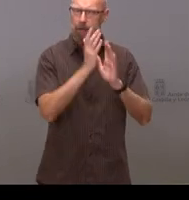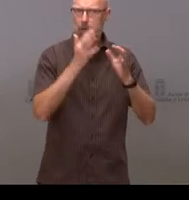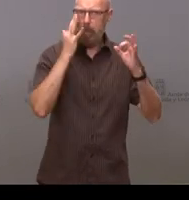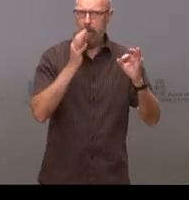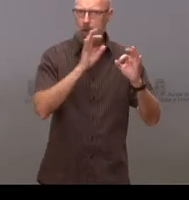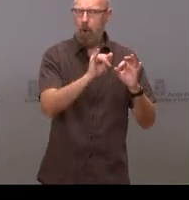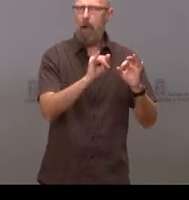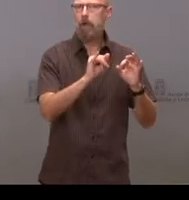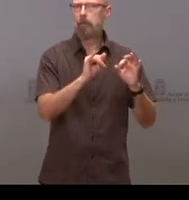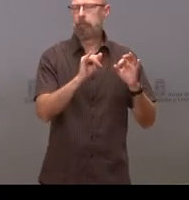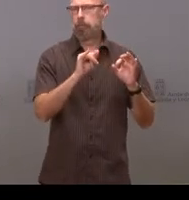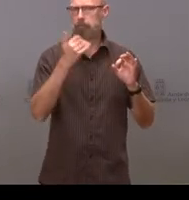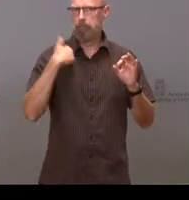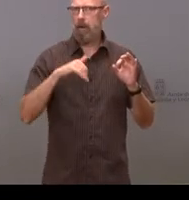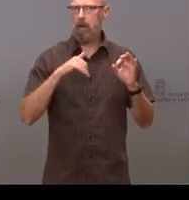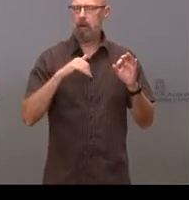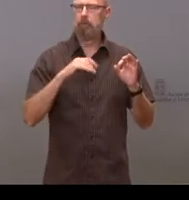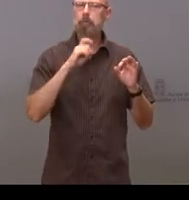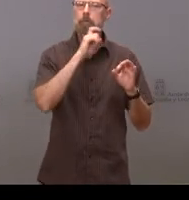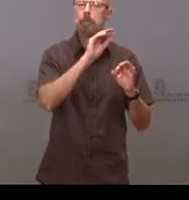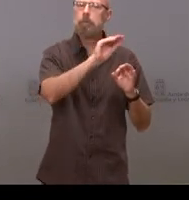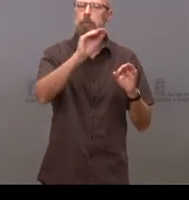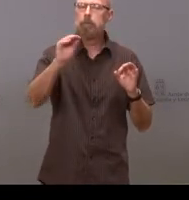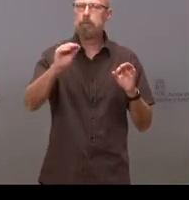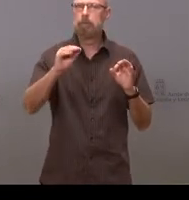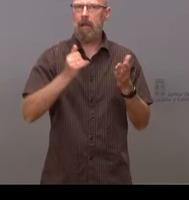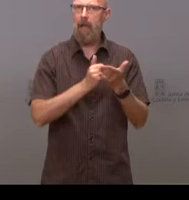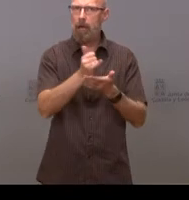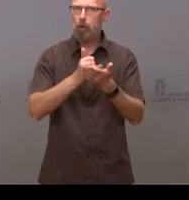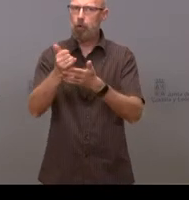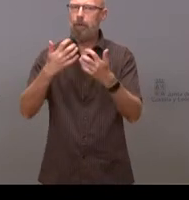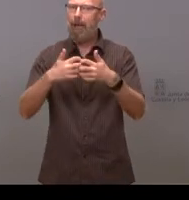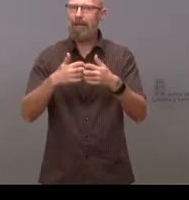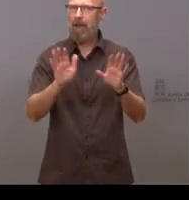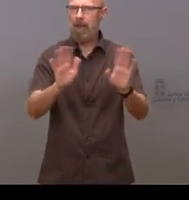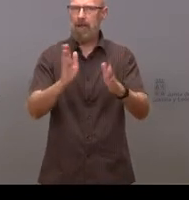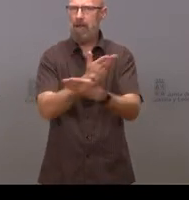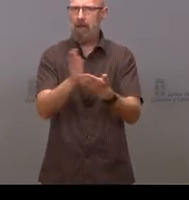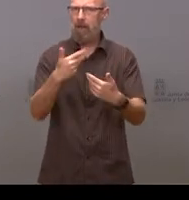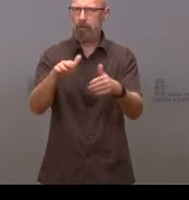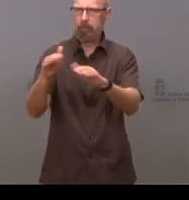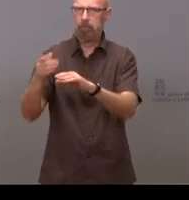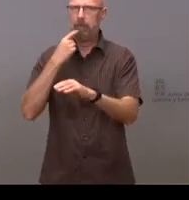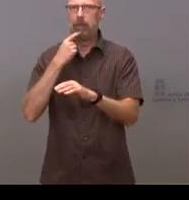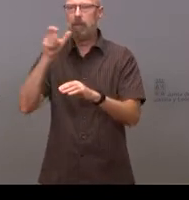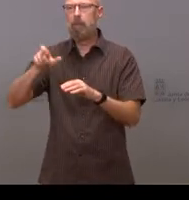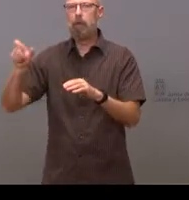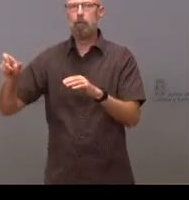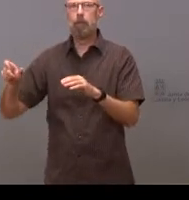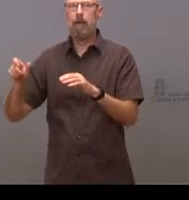en el que se está pidiendo a los agricultores que no utilicen maquinaria en los que se recuerda a la población que no se pueden hacer barbacoas